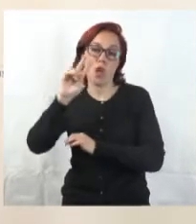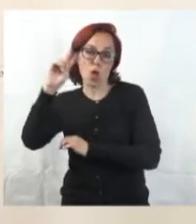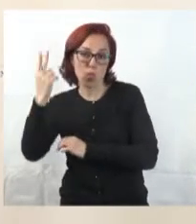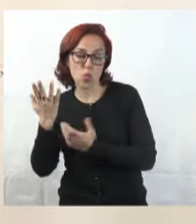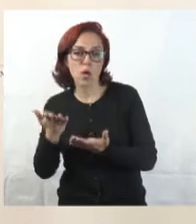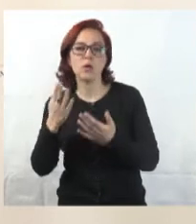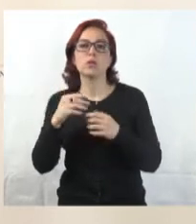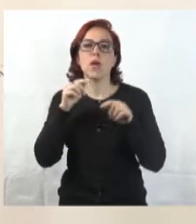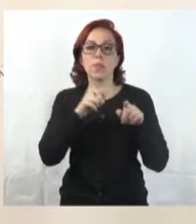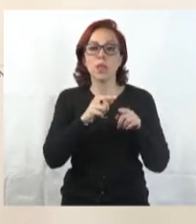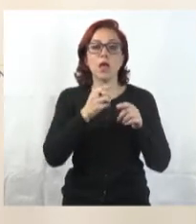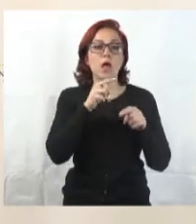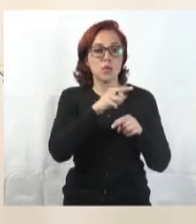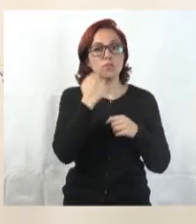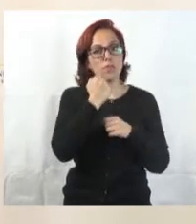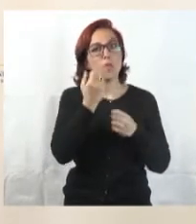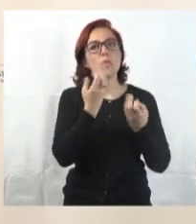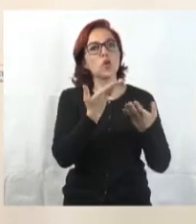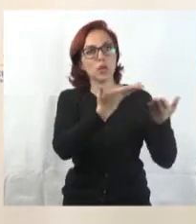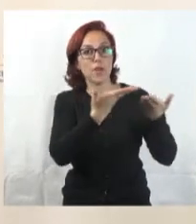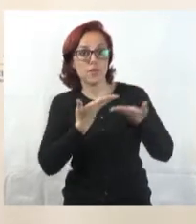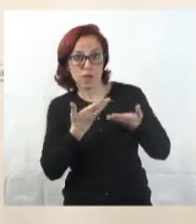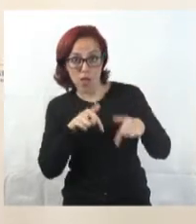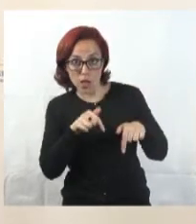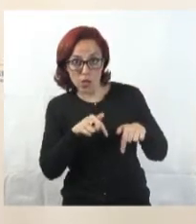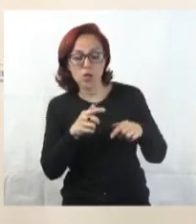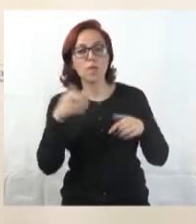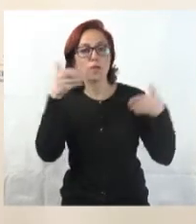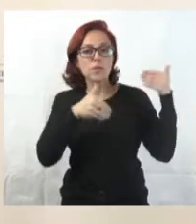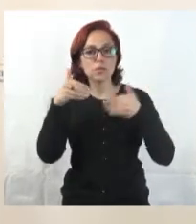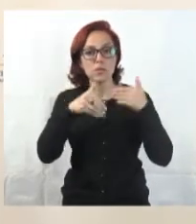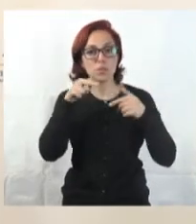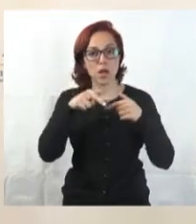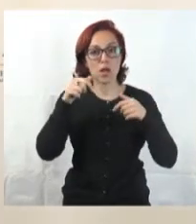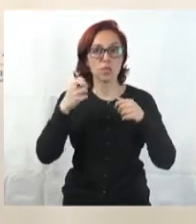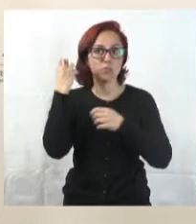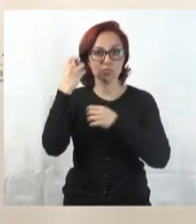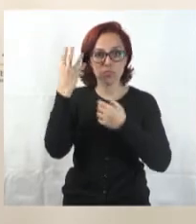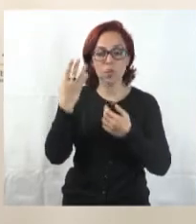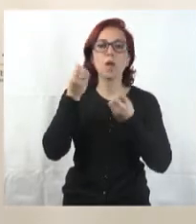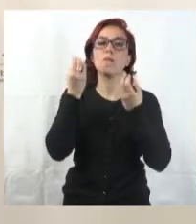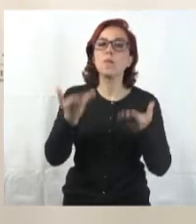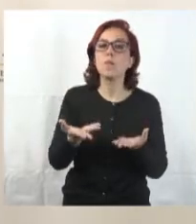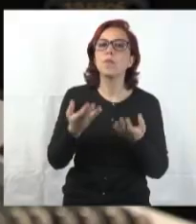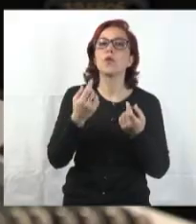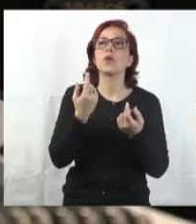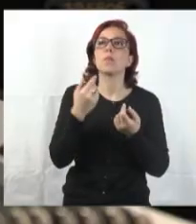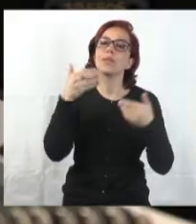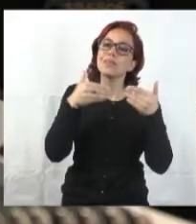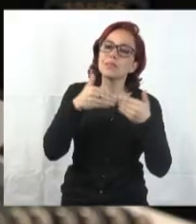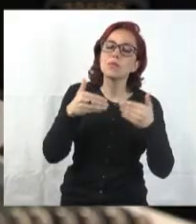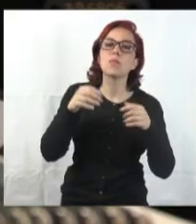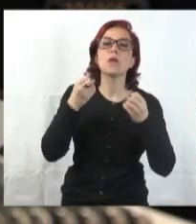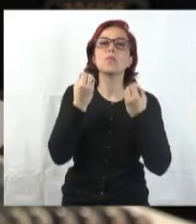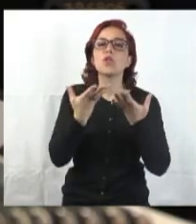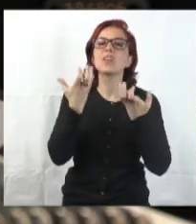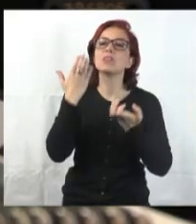han sido tomados como referentes ya que fueron invitados para participar de este evento, no solamente para auspiciarlos sino para